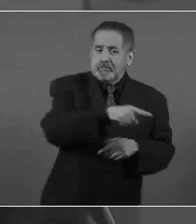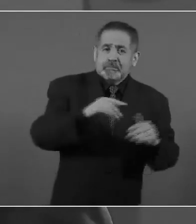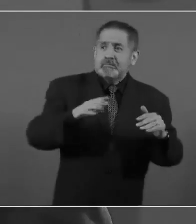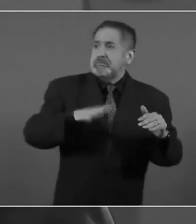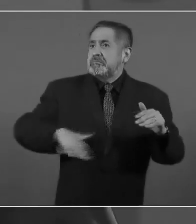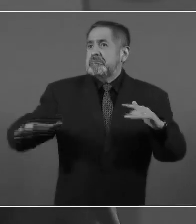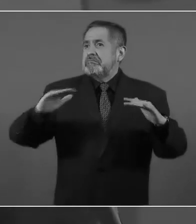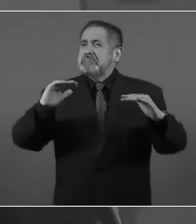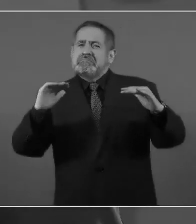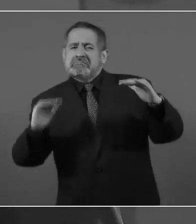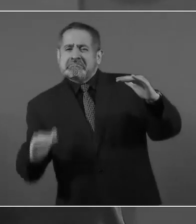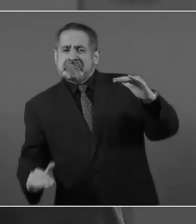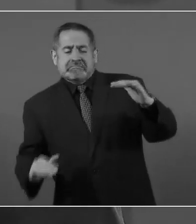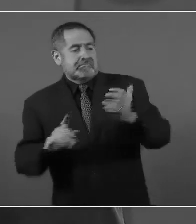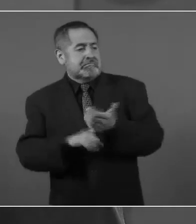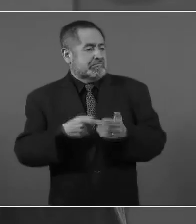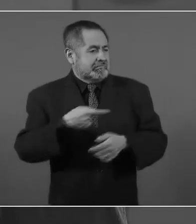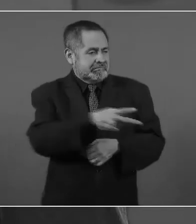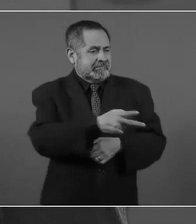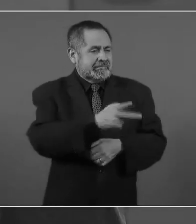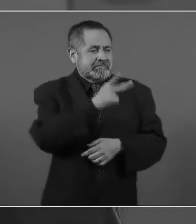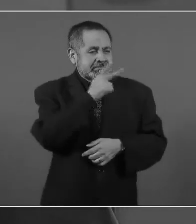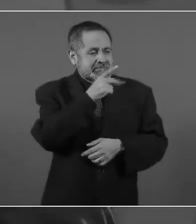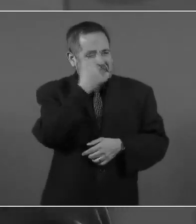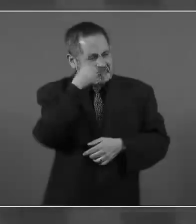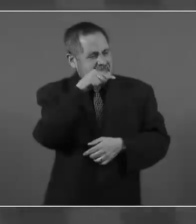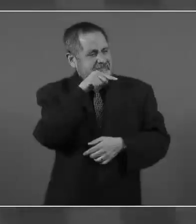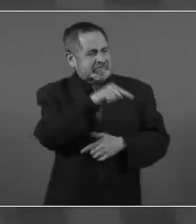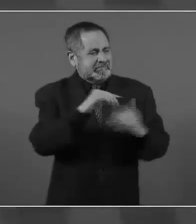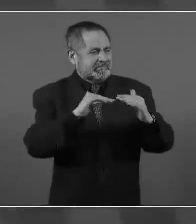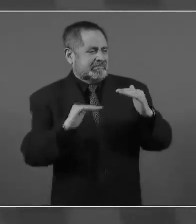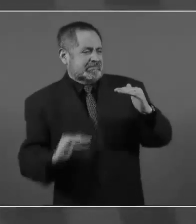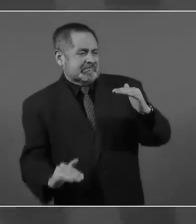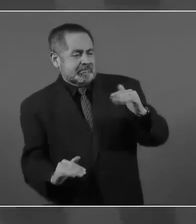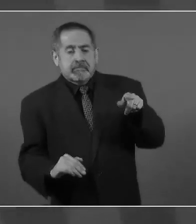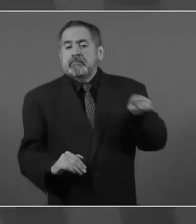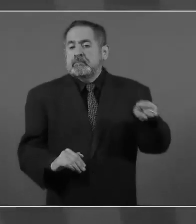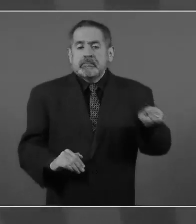nuestro país, de ahí empezó todo.